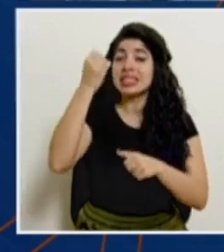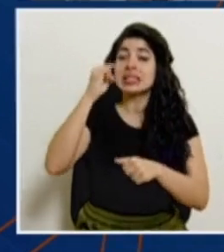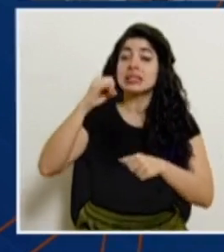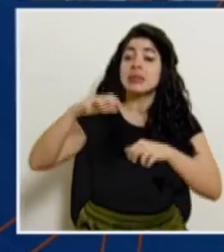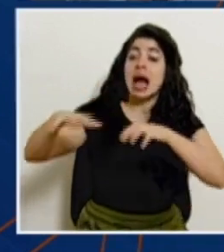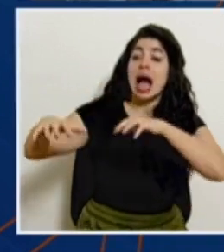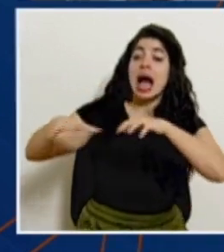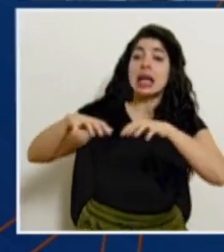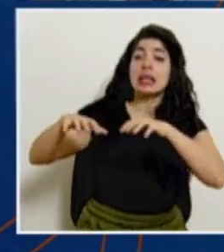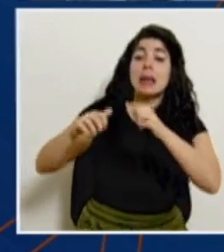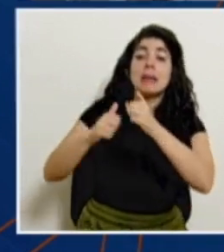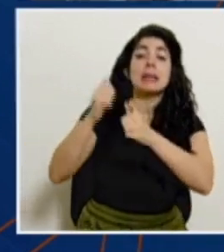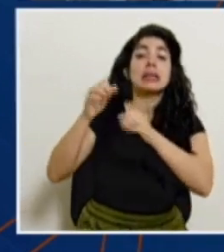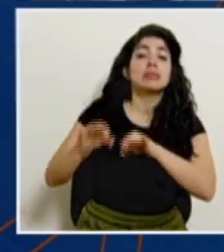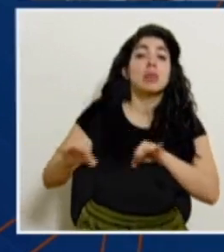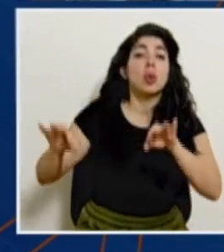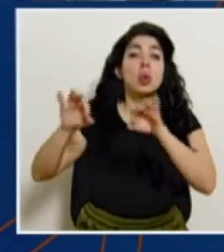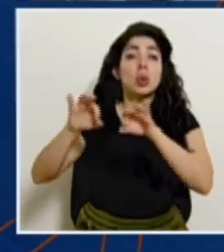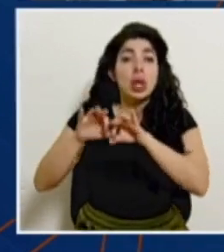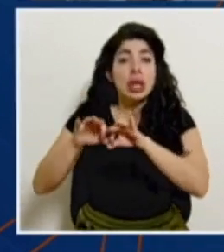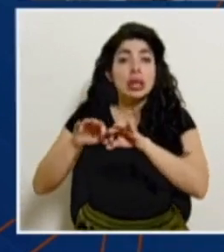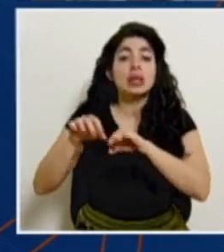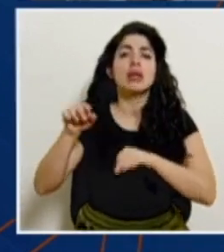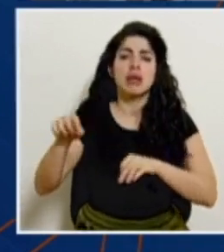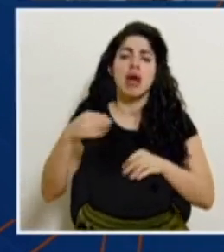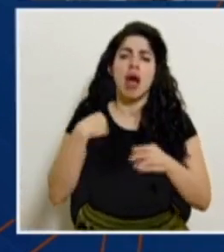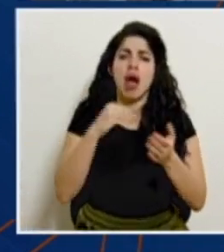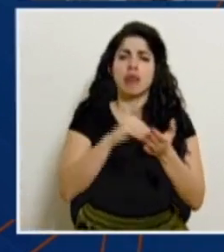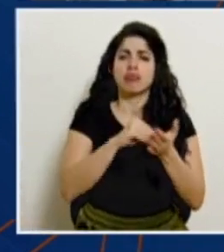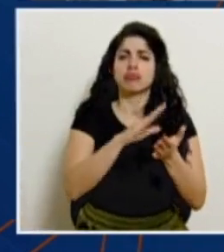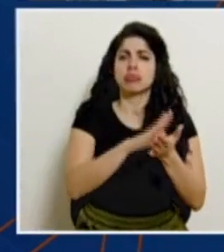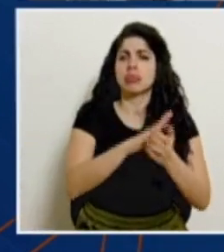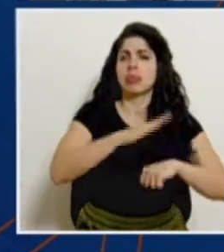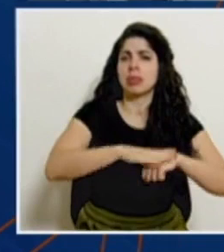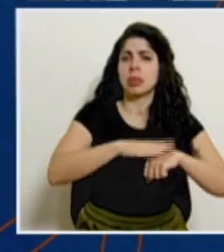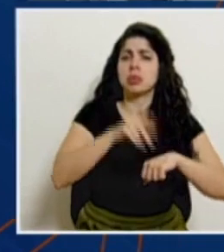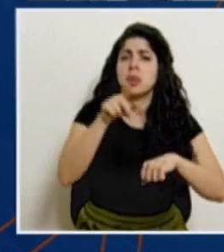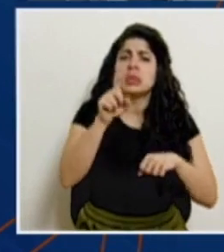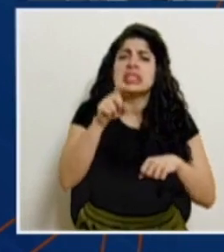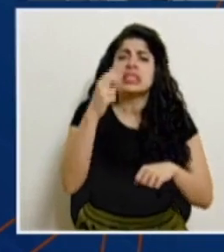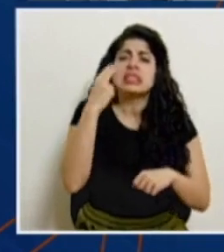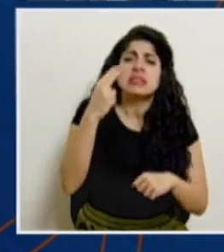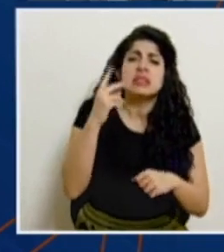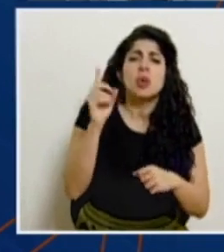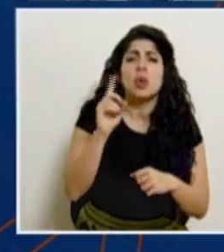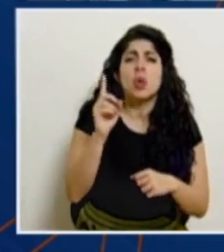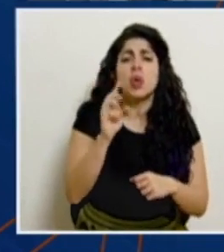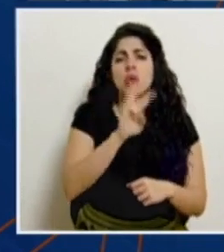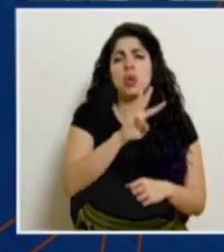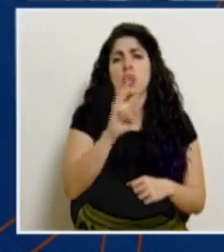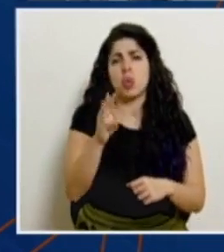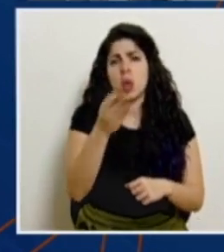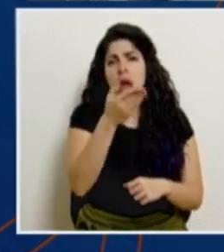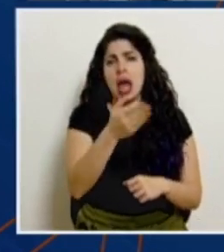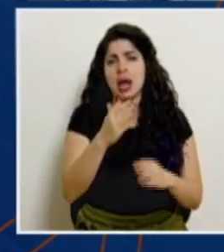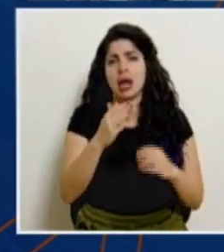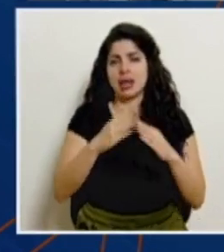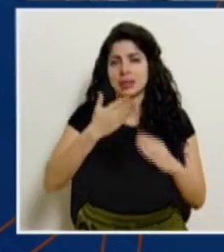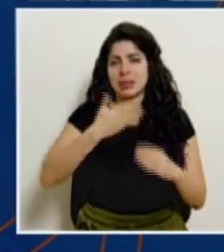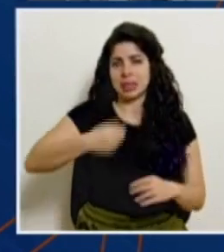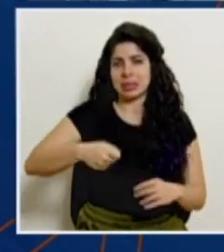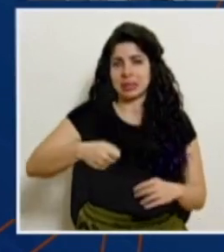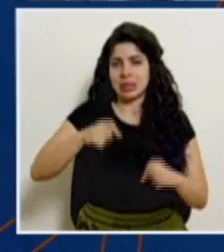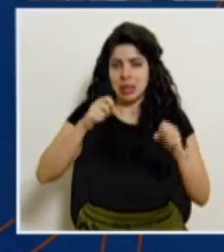esenciales están incluidas en la excepción, que pueden consultar en la página de Presidencia,